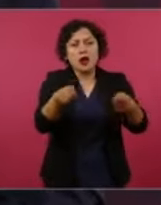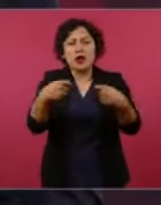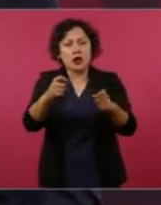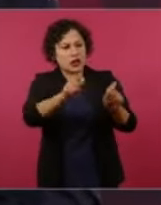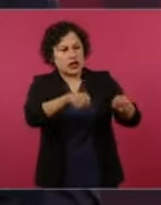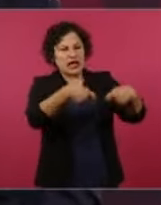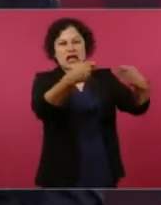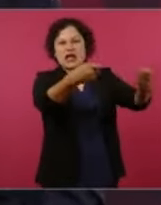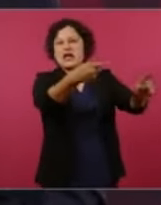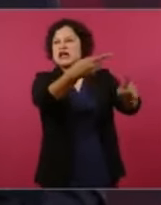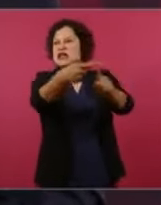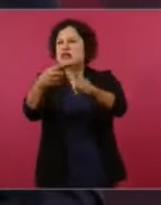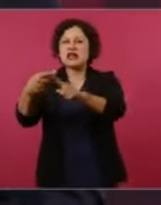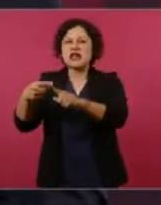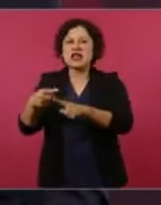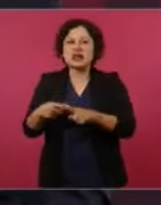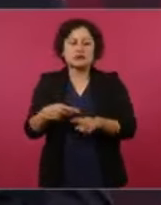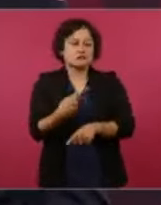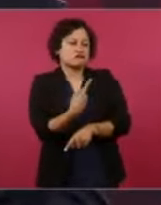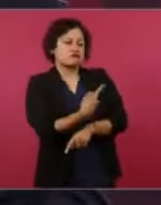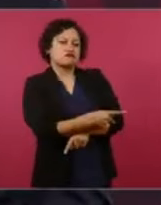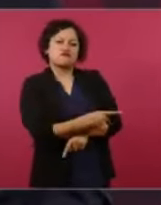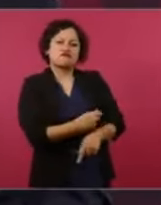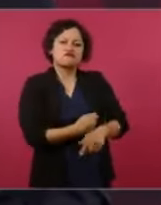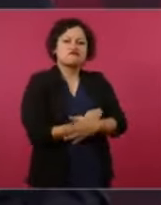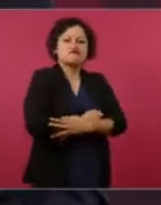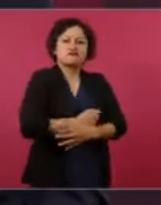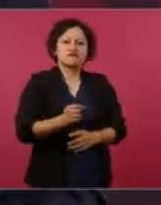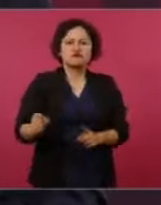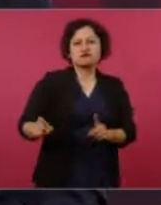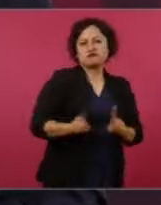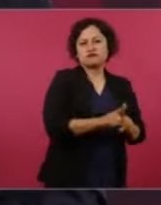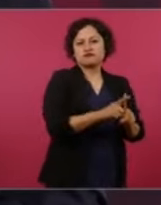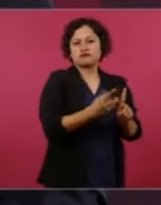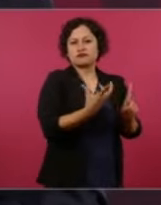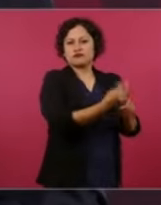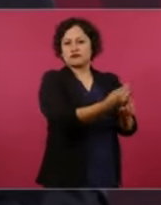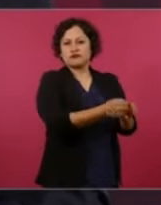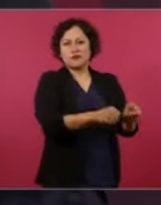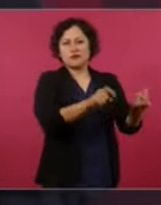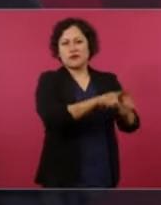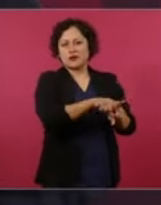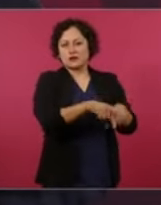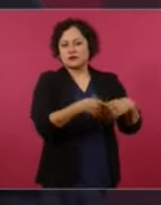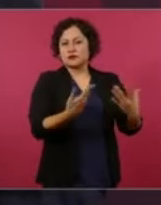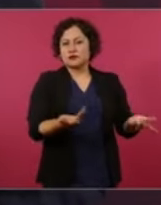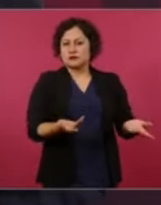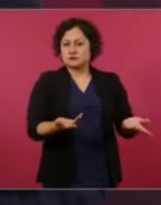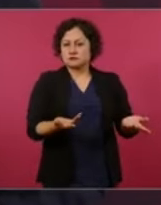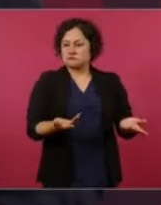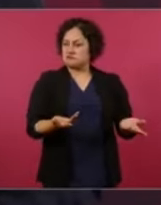Y dejaron solo